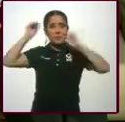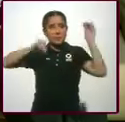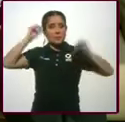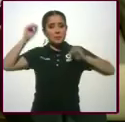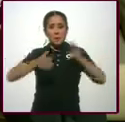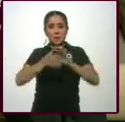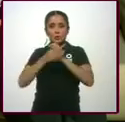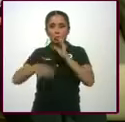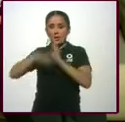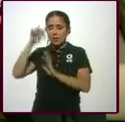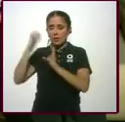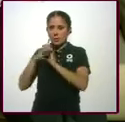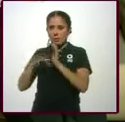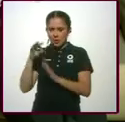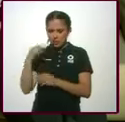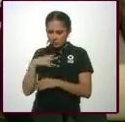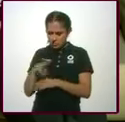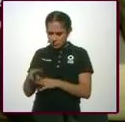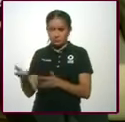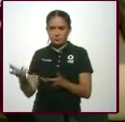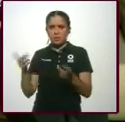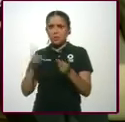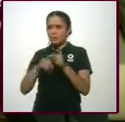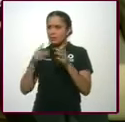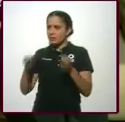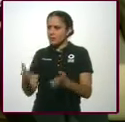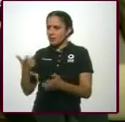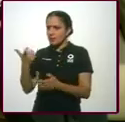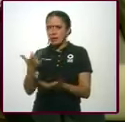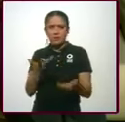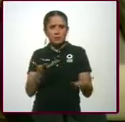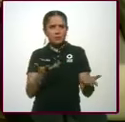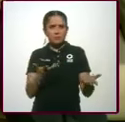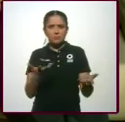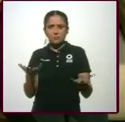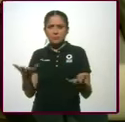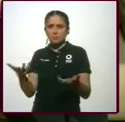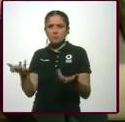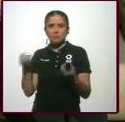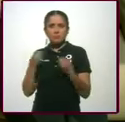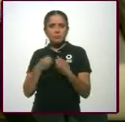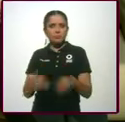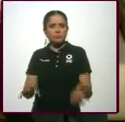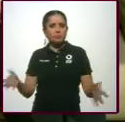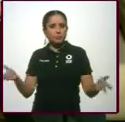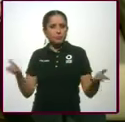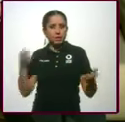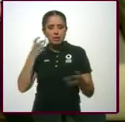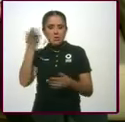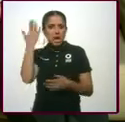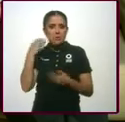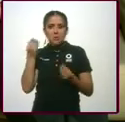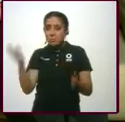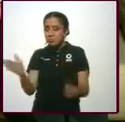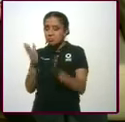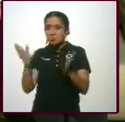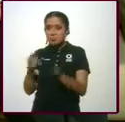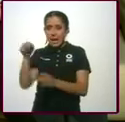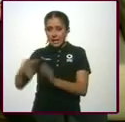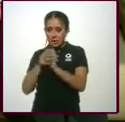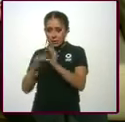decías, oye, ¿dónde están? ¿Dónde están? Sí, claro, ¿dónde están? Sí, porque además hay algo, digamos, el propio